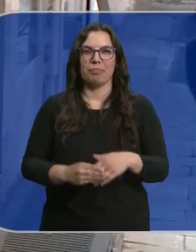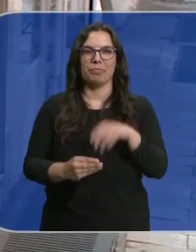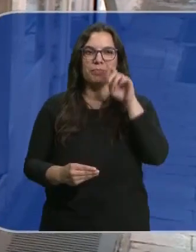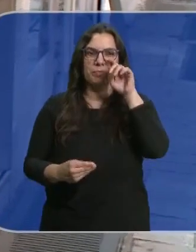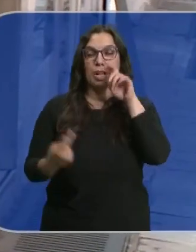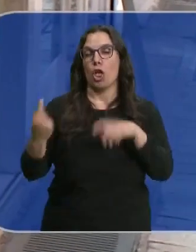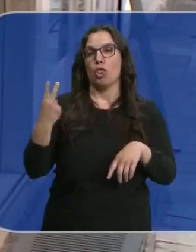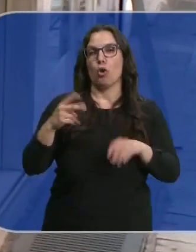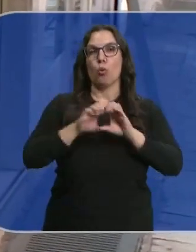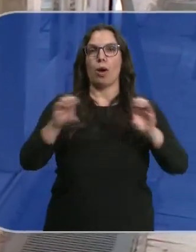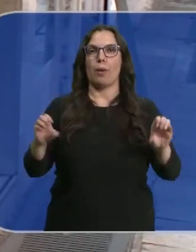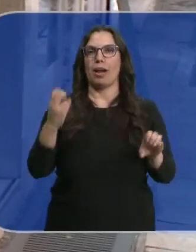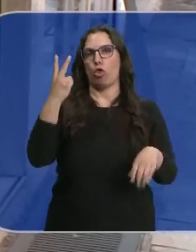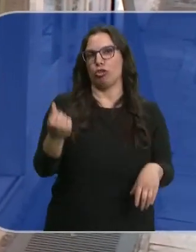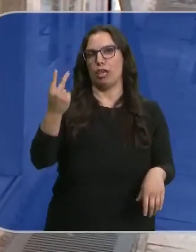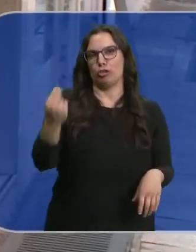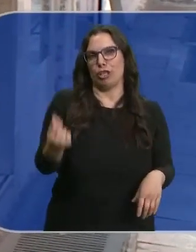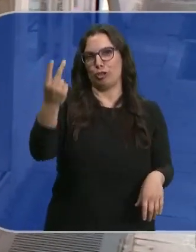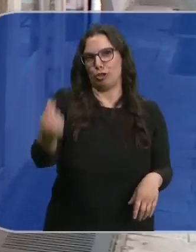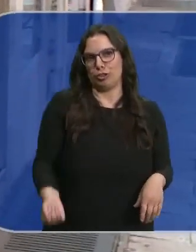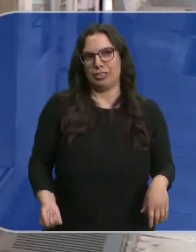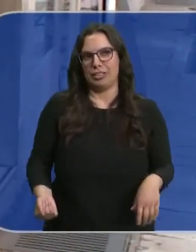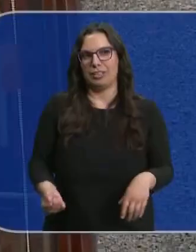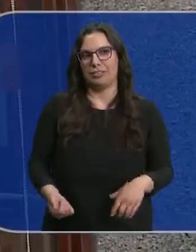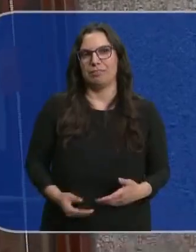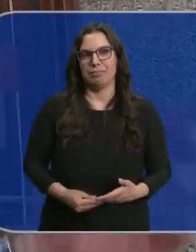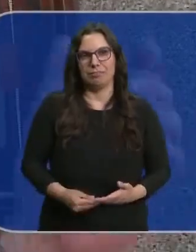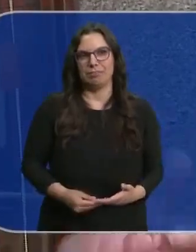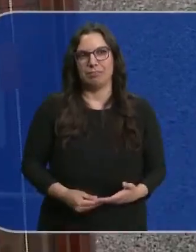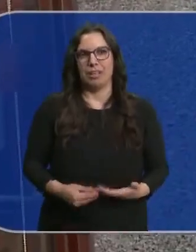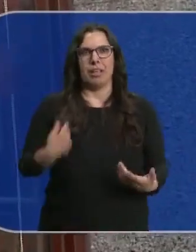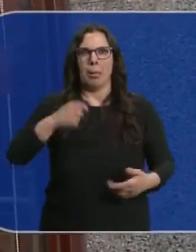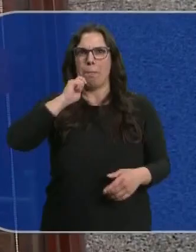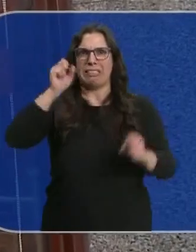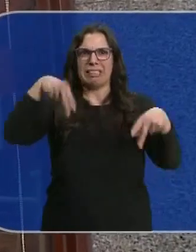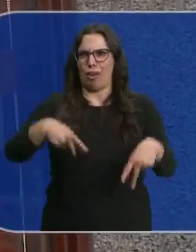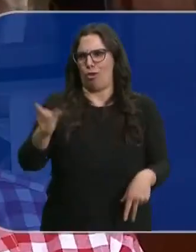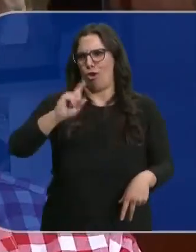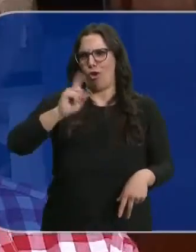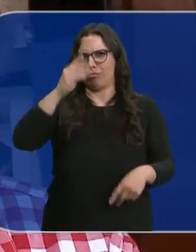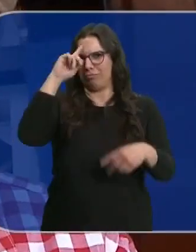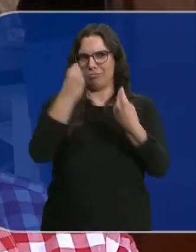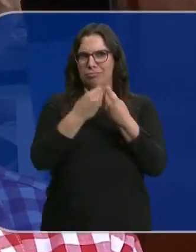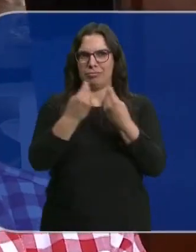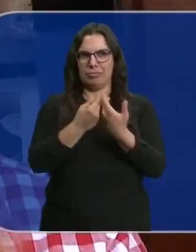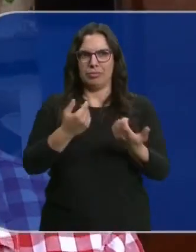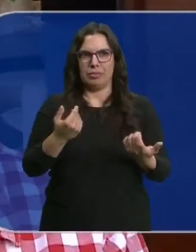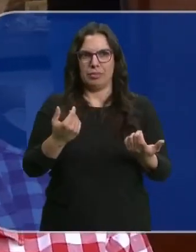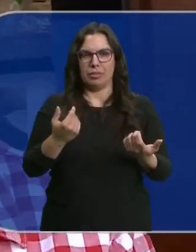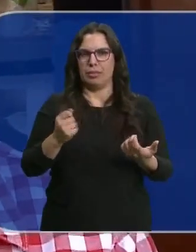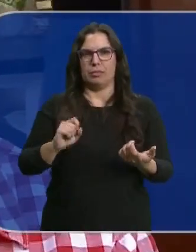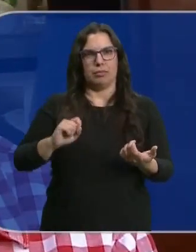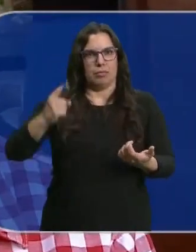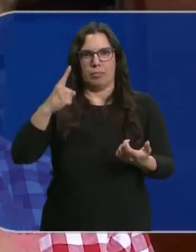Somos dos, compramos una barra para dos días y jacos y encima lo dejamos de comer. ¿Cómo voy a dejar de comer pan? El pan sobre todo en la mesa